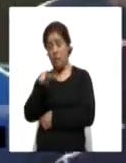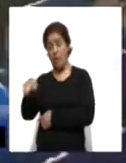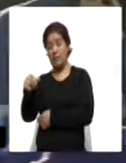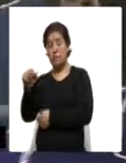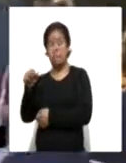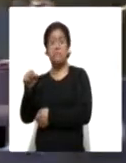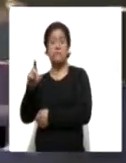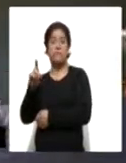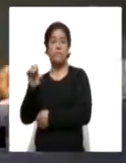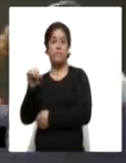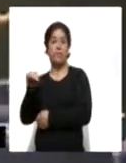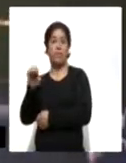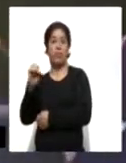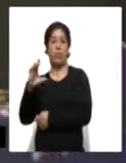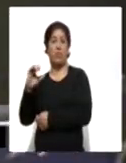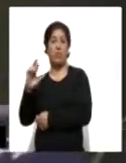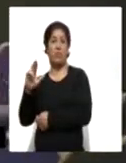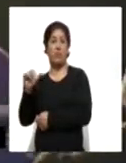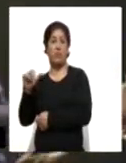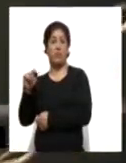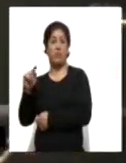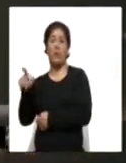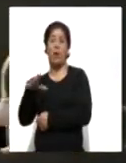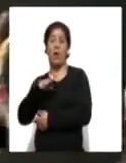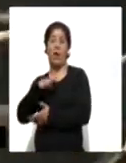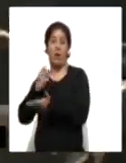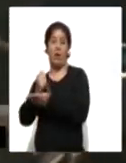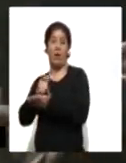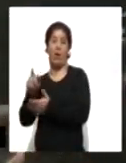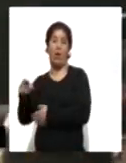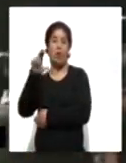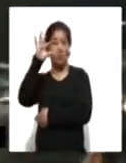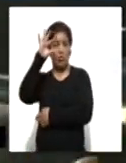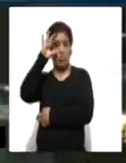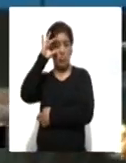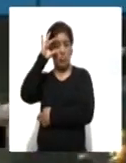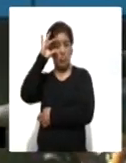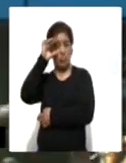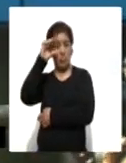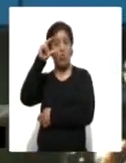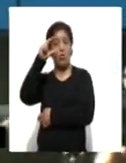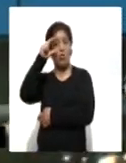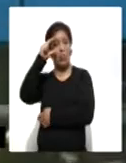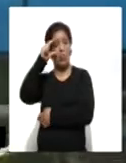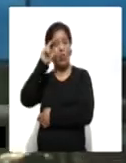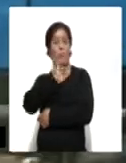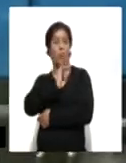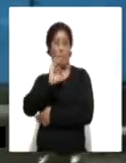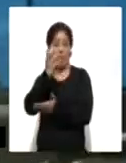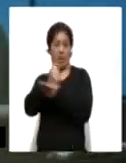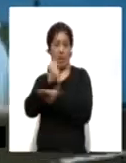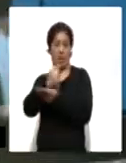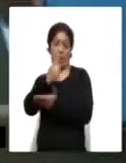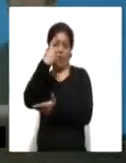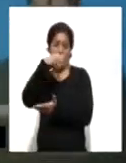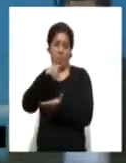a su llegada a la Casa Blanca el 20 de enero, Joe Biden podrá contar con la mayoría en el Congreso para aplicar su programa.